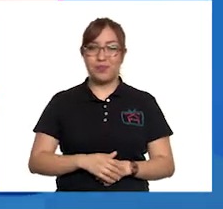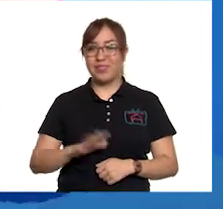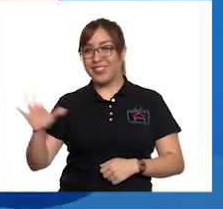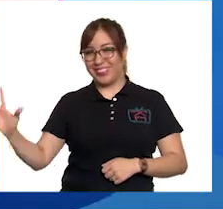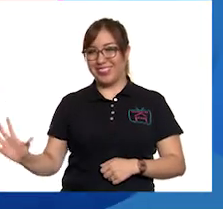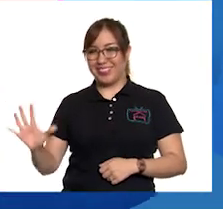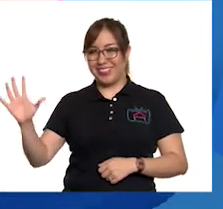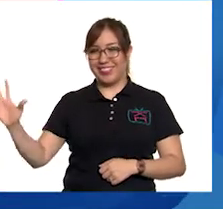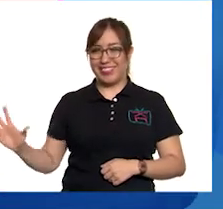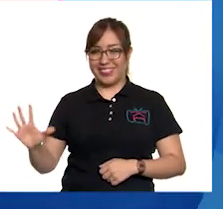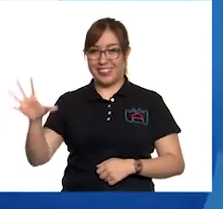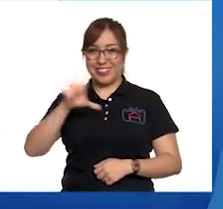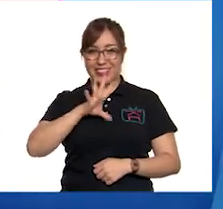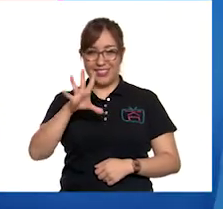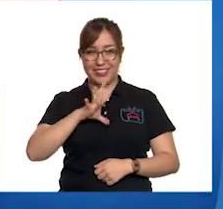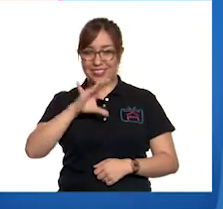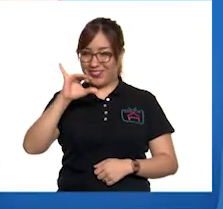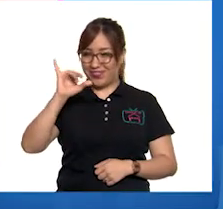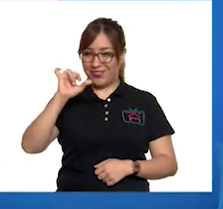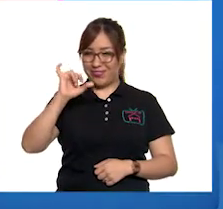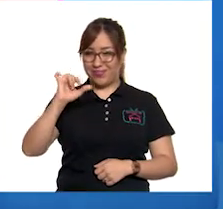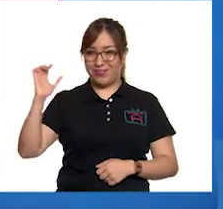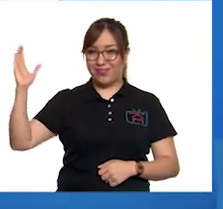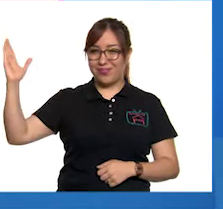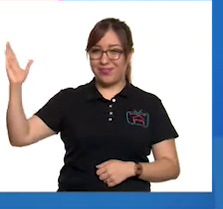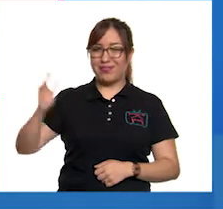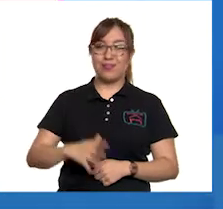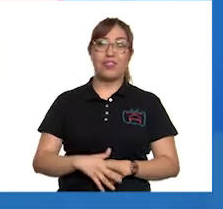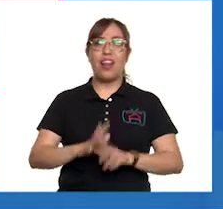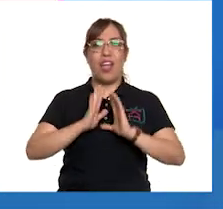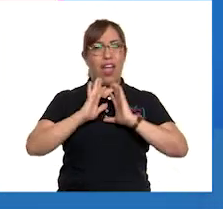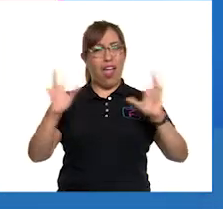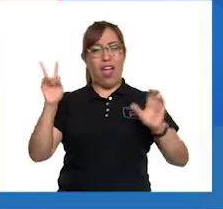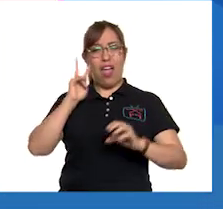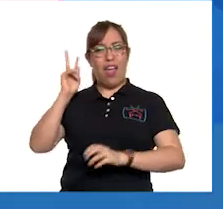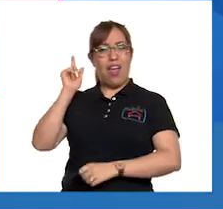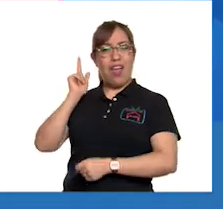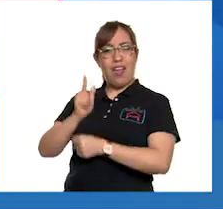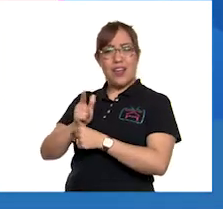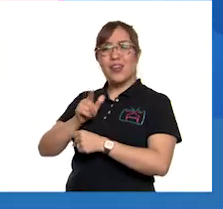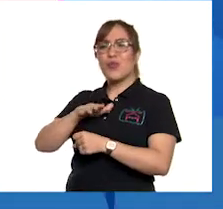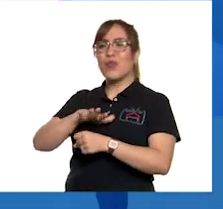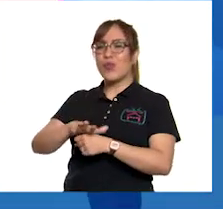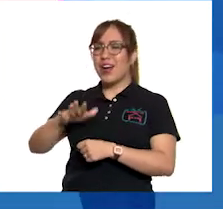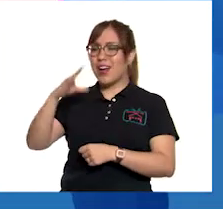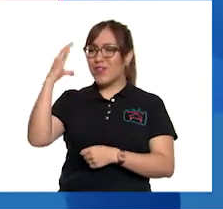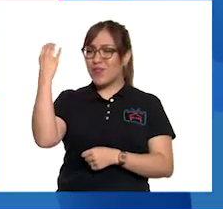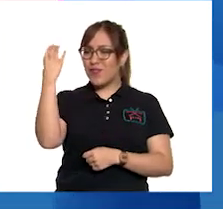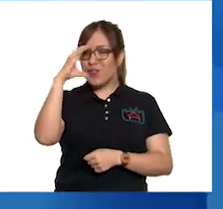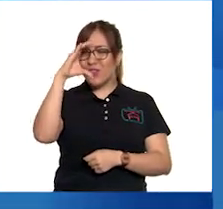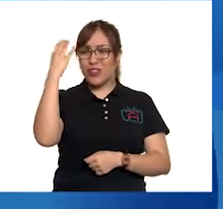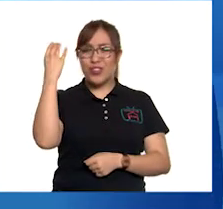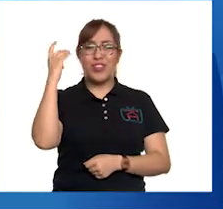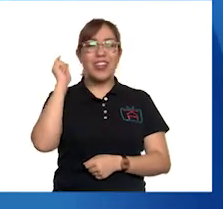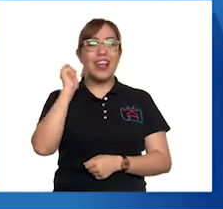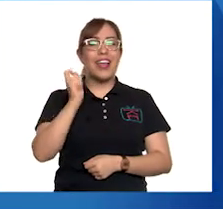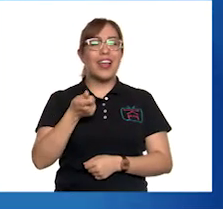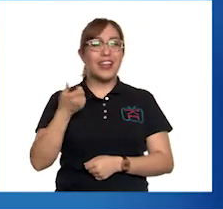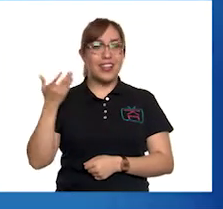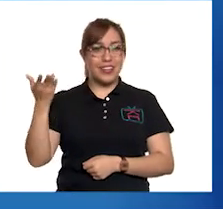listas nuestras reúpecabezas. ¿Ya vieron qué imagen se formó? ¿Quién de ustedes me lo dice?